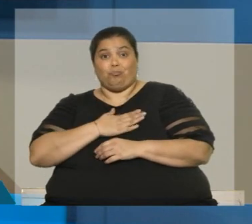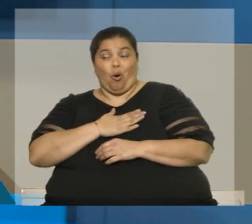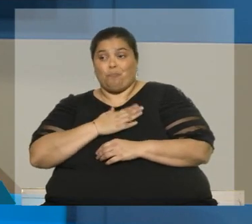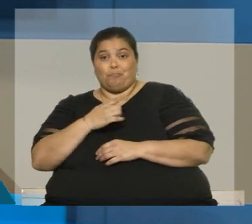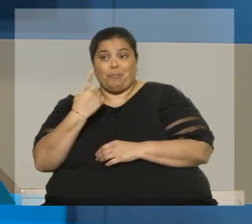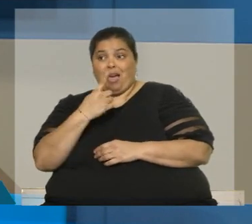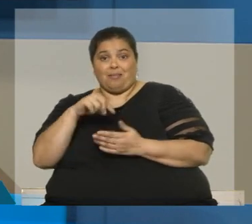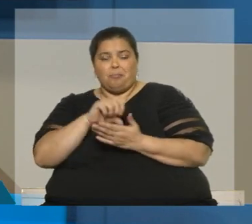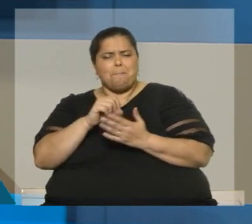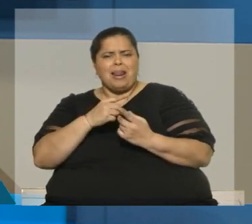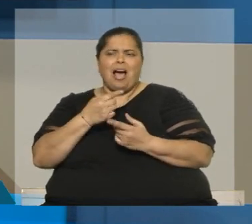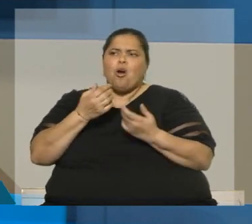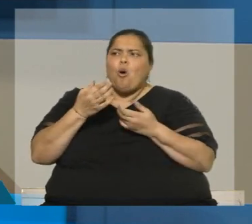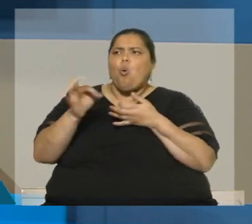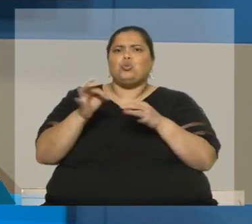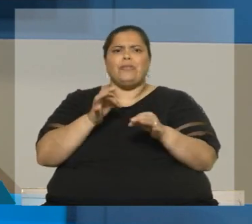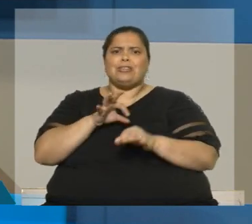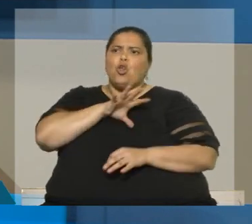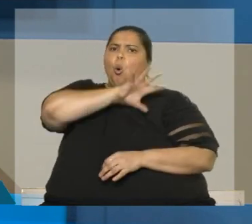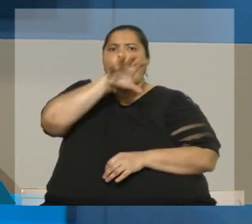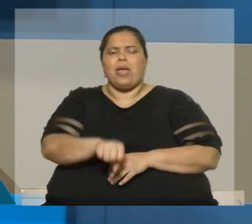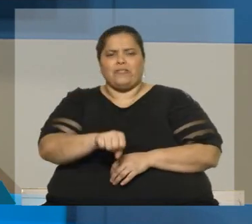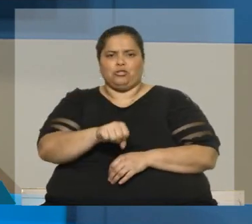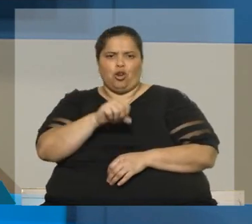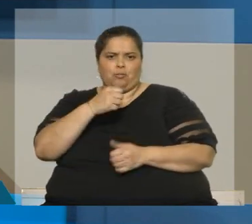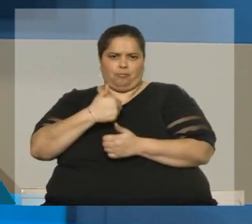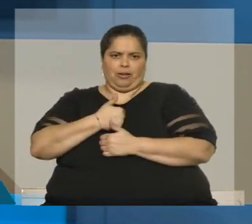justificar una invasión militar de un país soberano. Es decir,